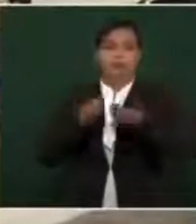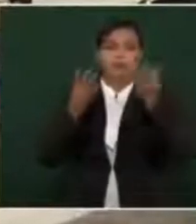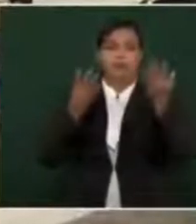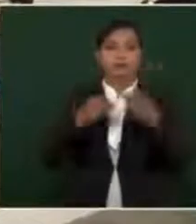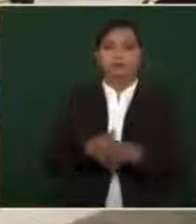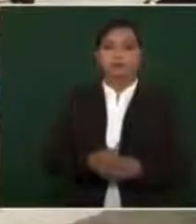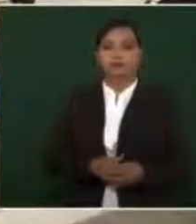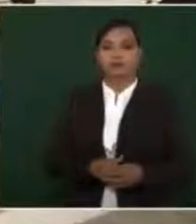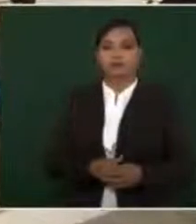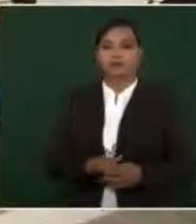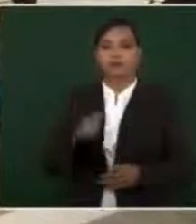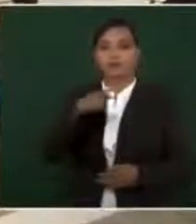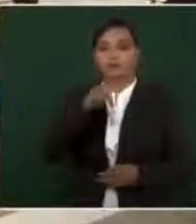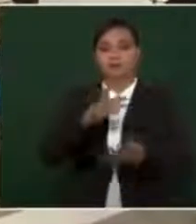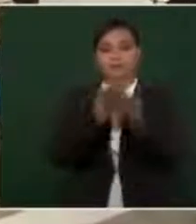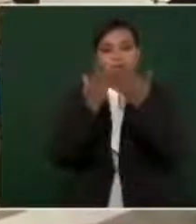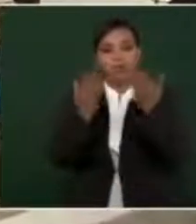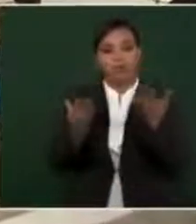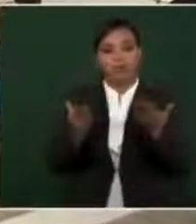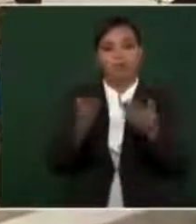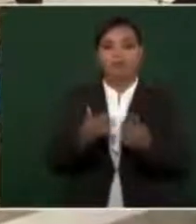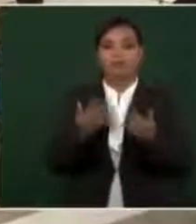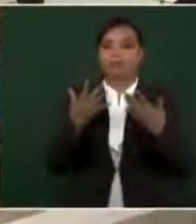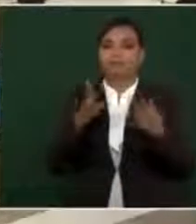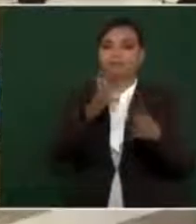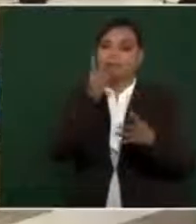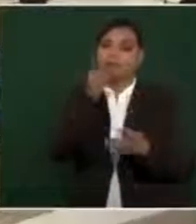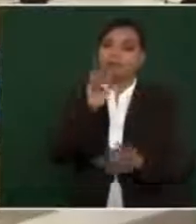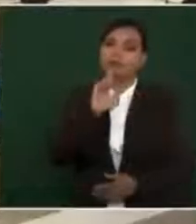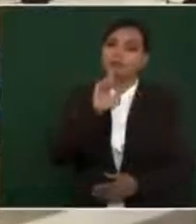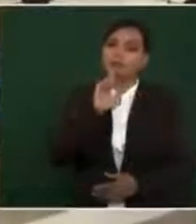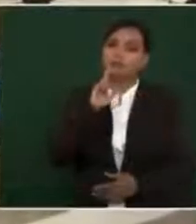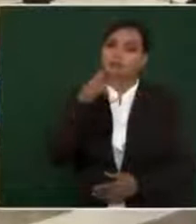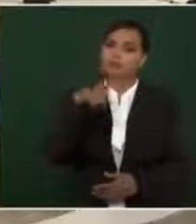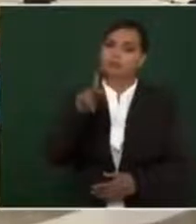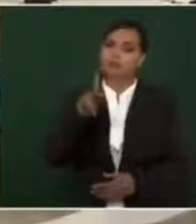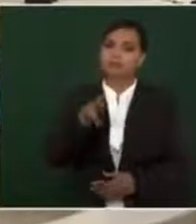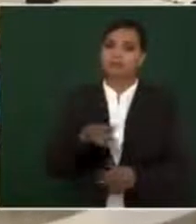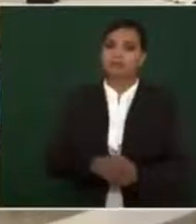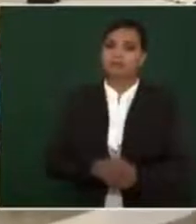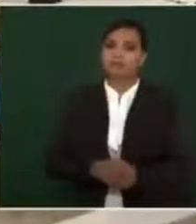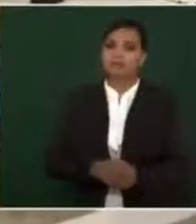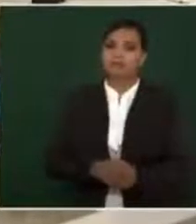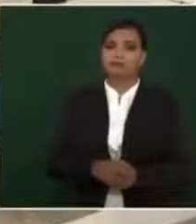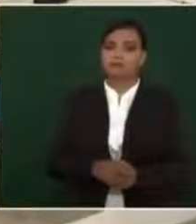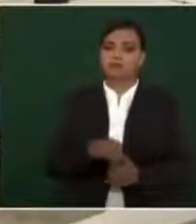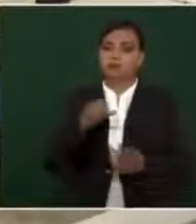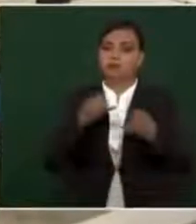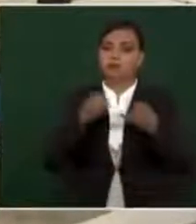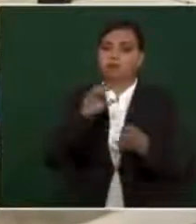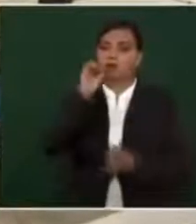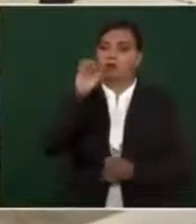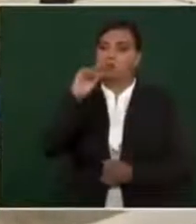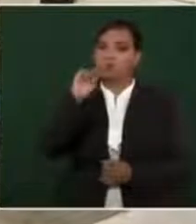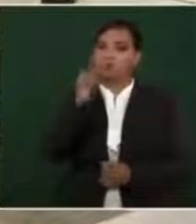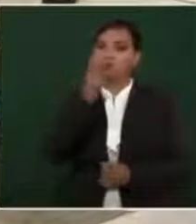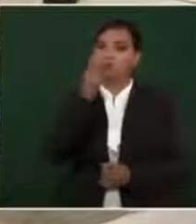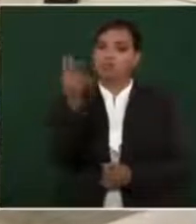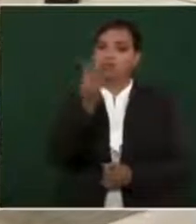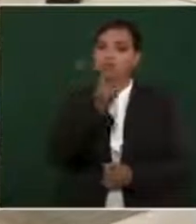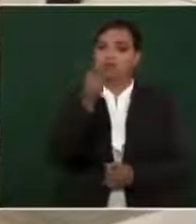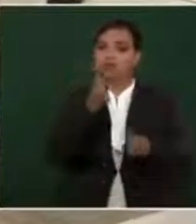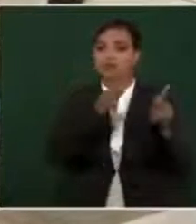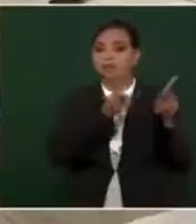Ahora ya se resolvió por la Corte de que se necesita la